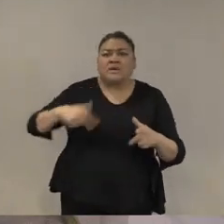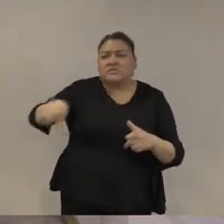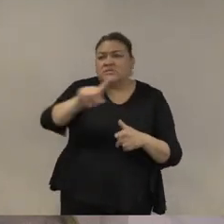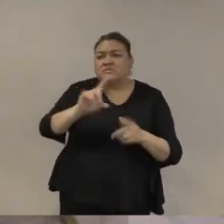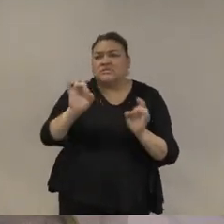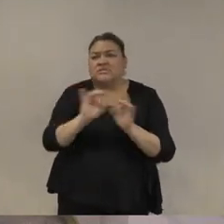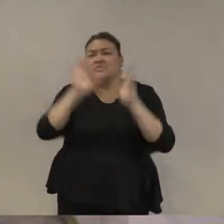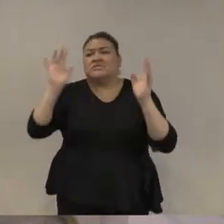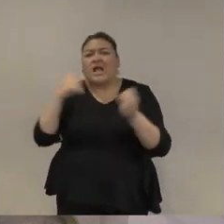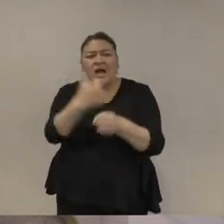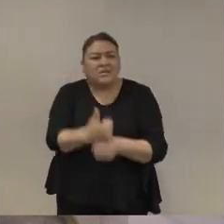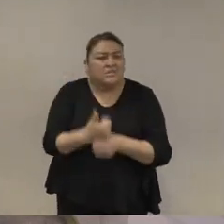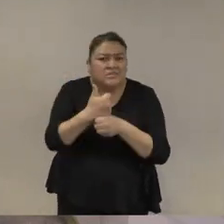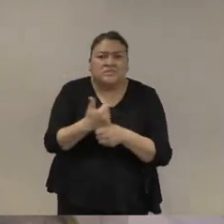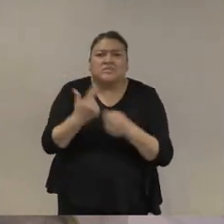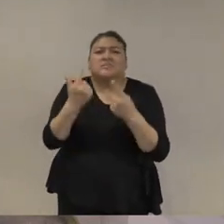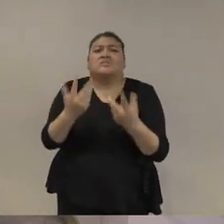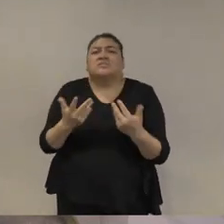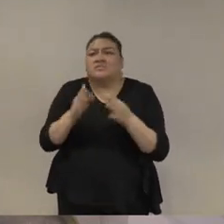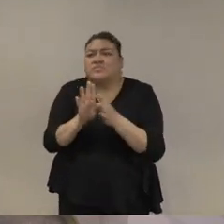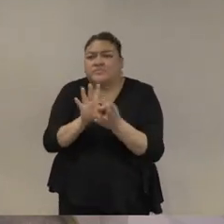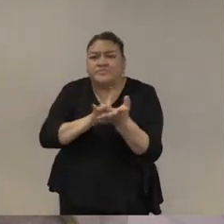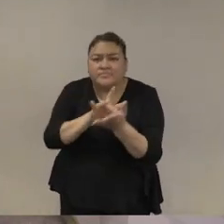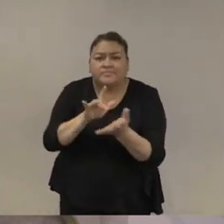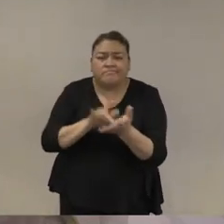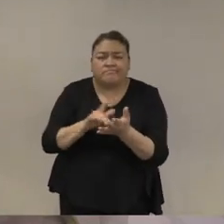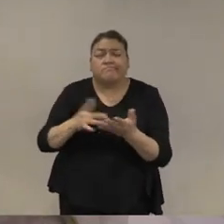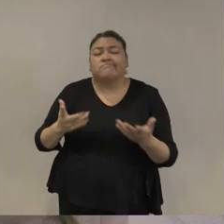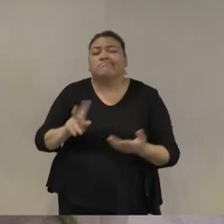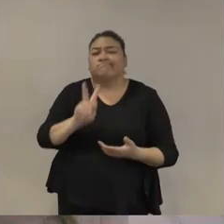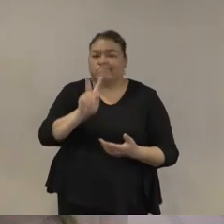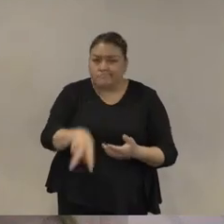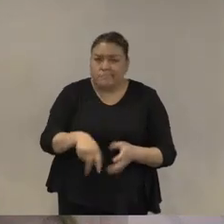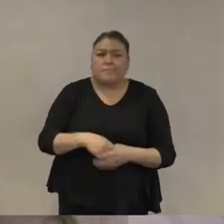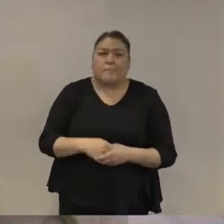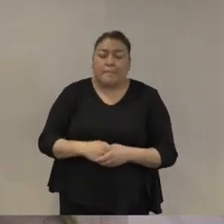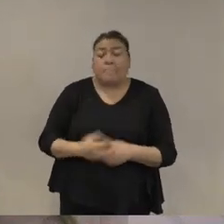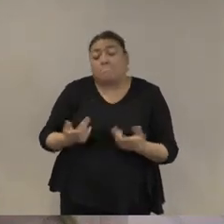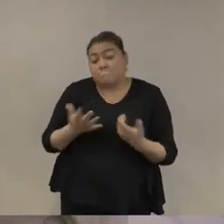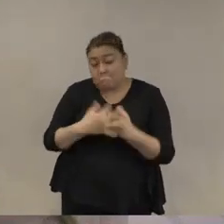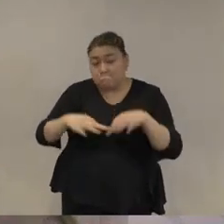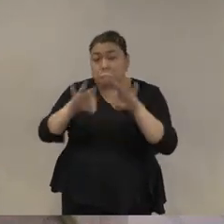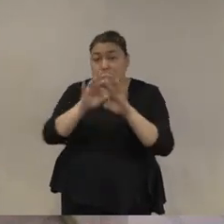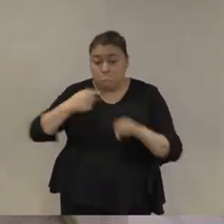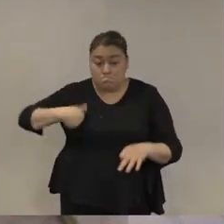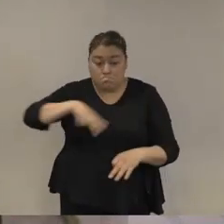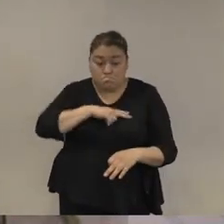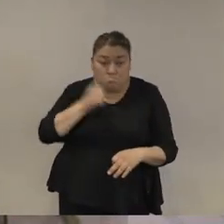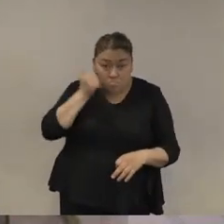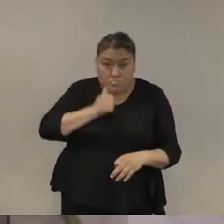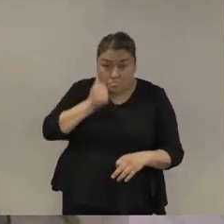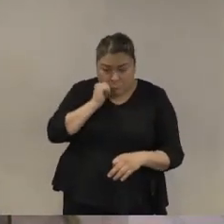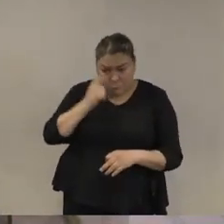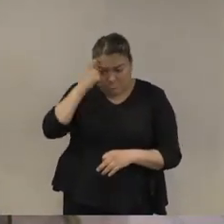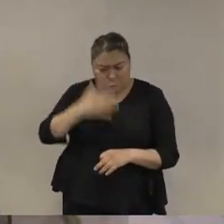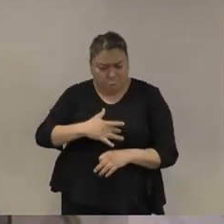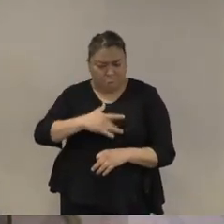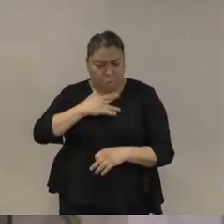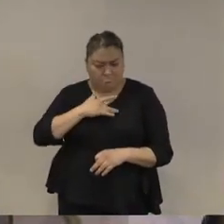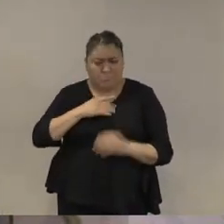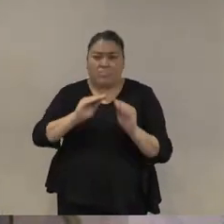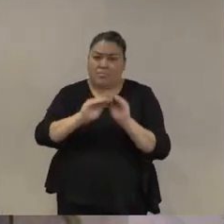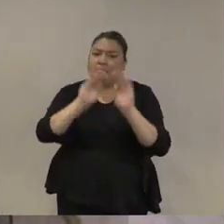en nuestro país no podríamos explicarla sin atender esa realidad que es una realidad clara